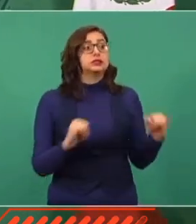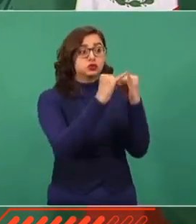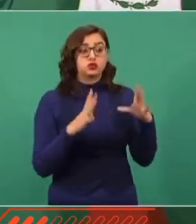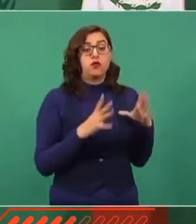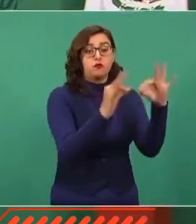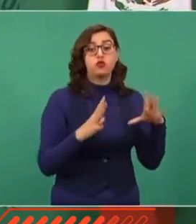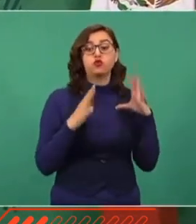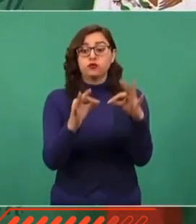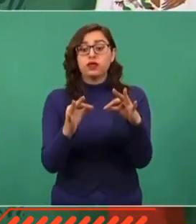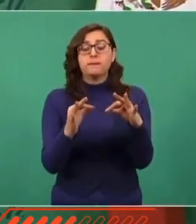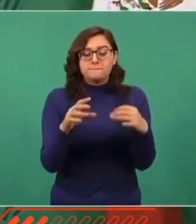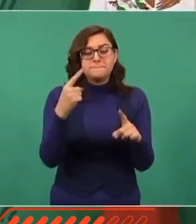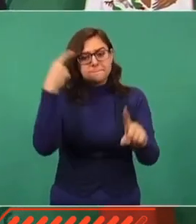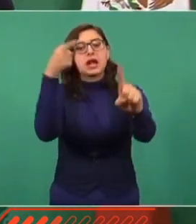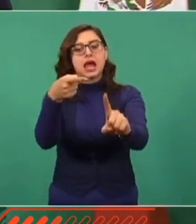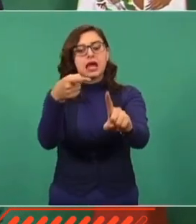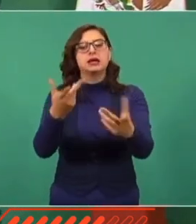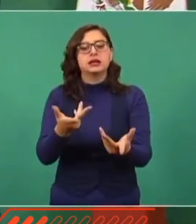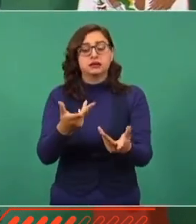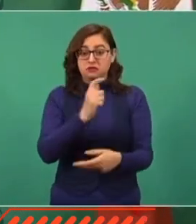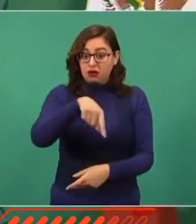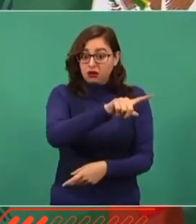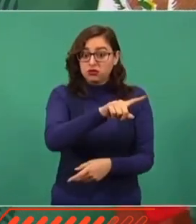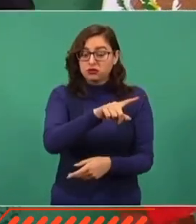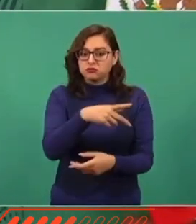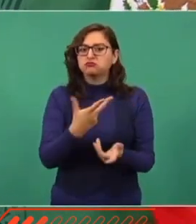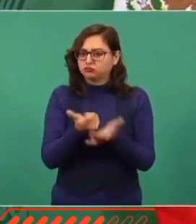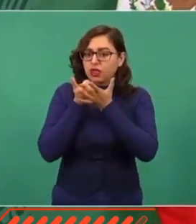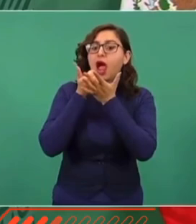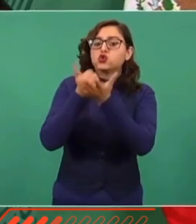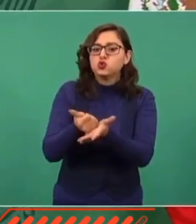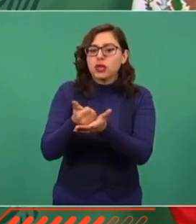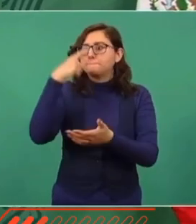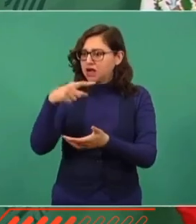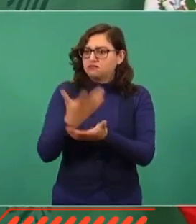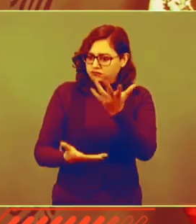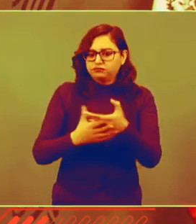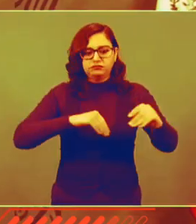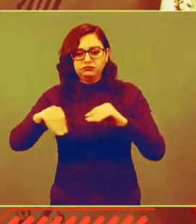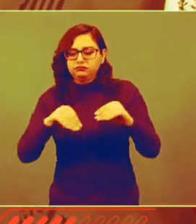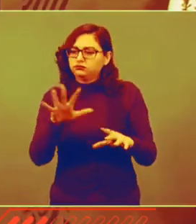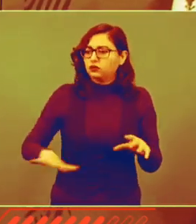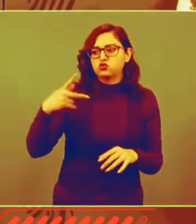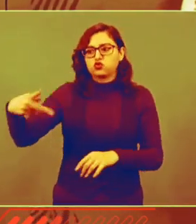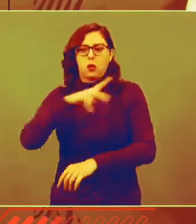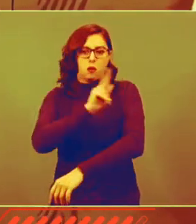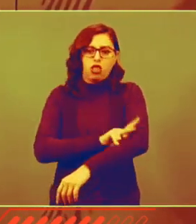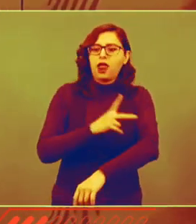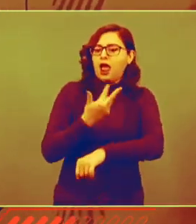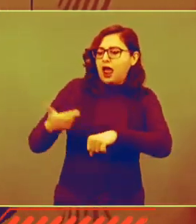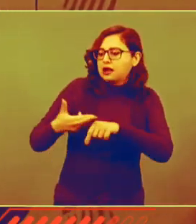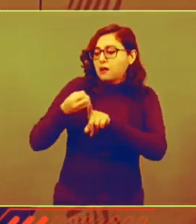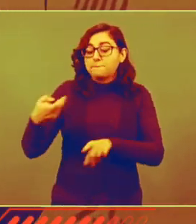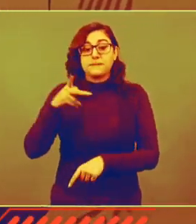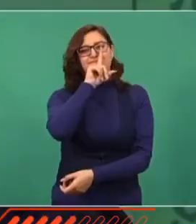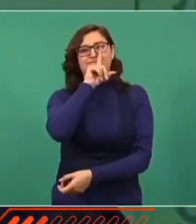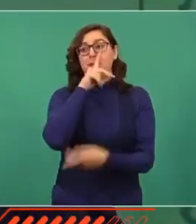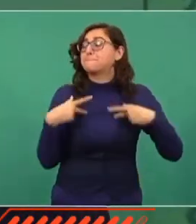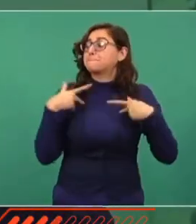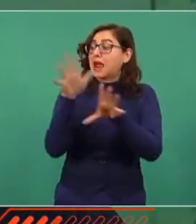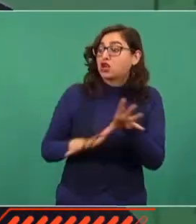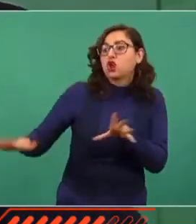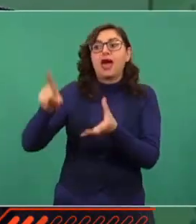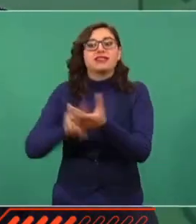ese principio fundamental se pueda llevar a la práctica. Pero el INE no es la democracia.